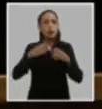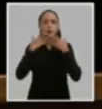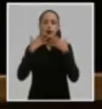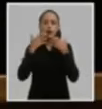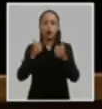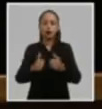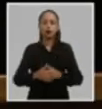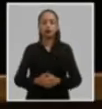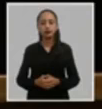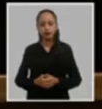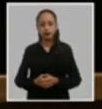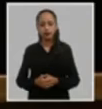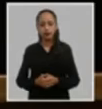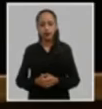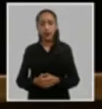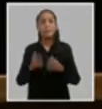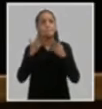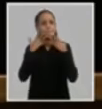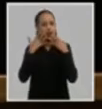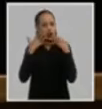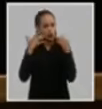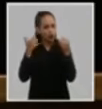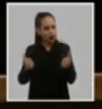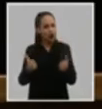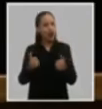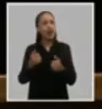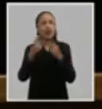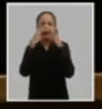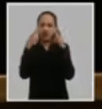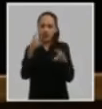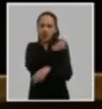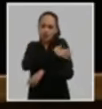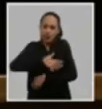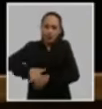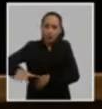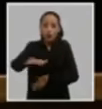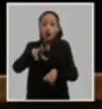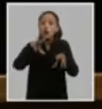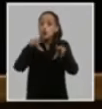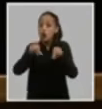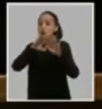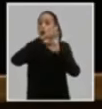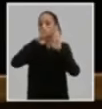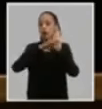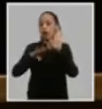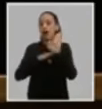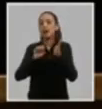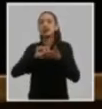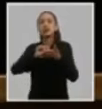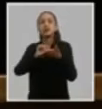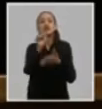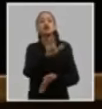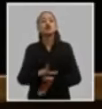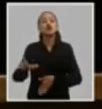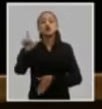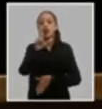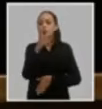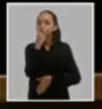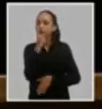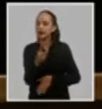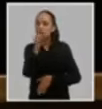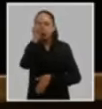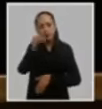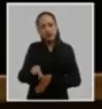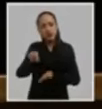el consumo y el nivel de vida de la población e implementar nuevos programas y servicios sociales dirigidos a las personas